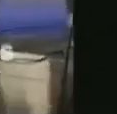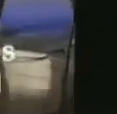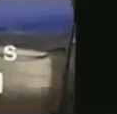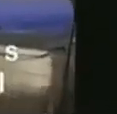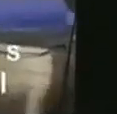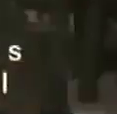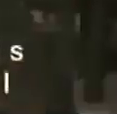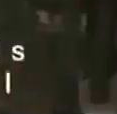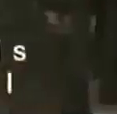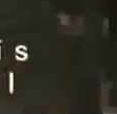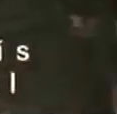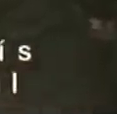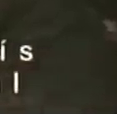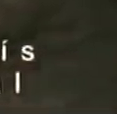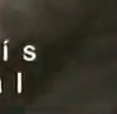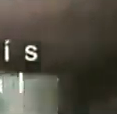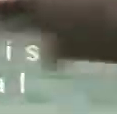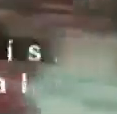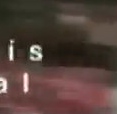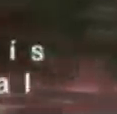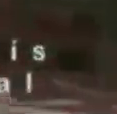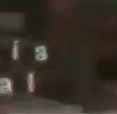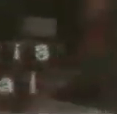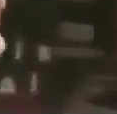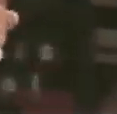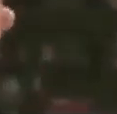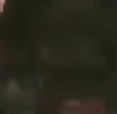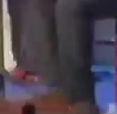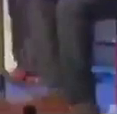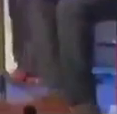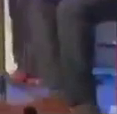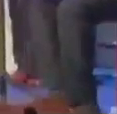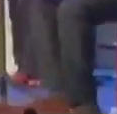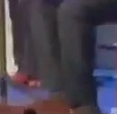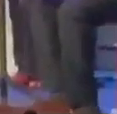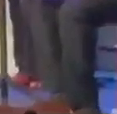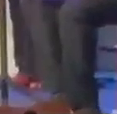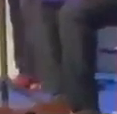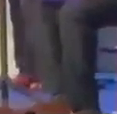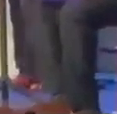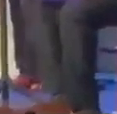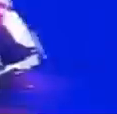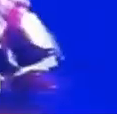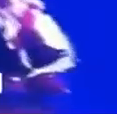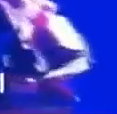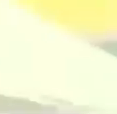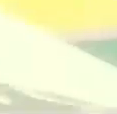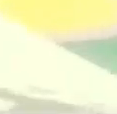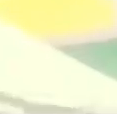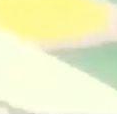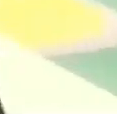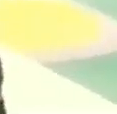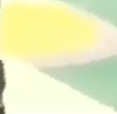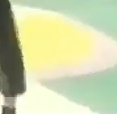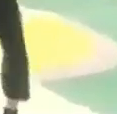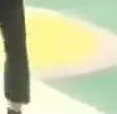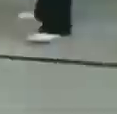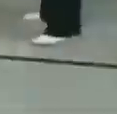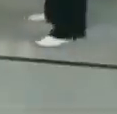estados incorporados más el distrito capital, 69 parroquias a nivel nacional,